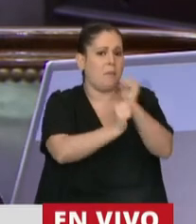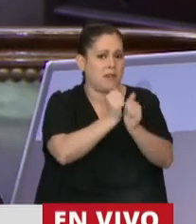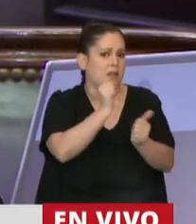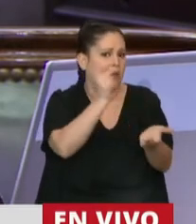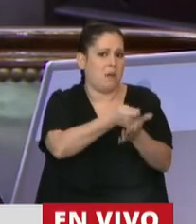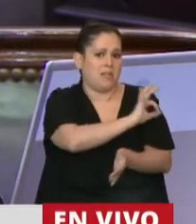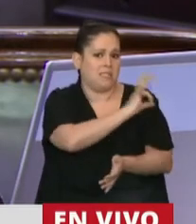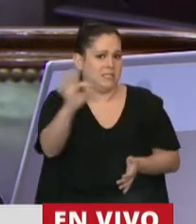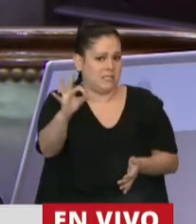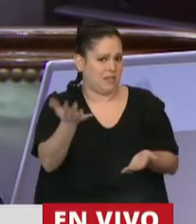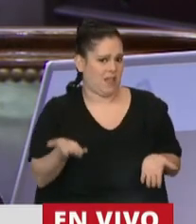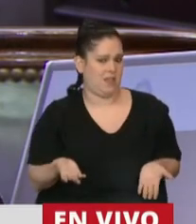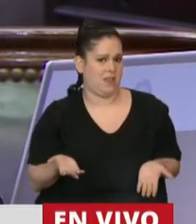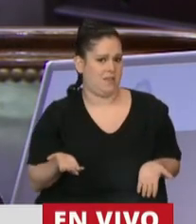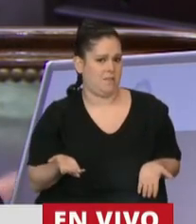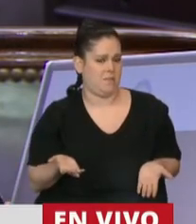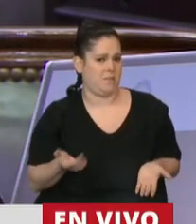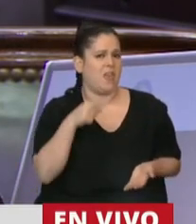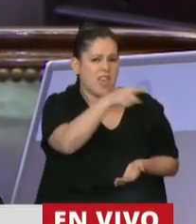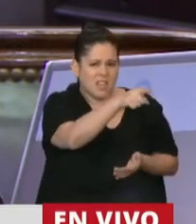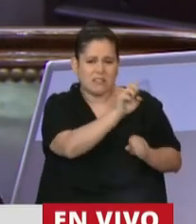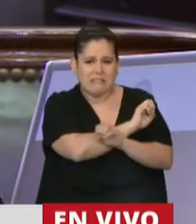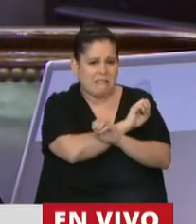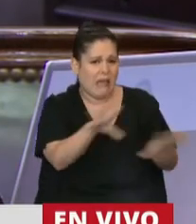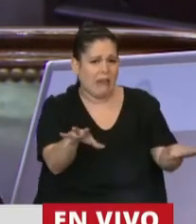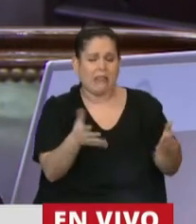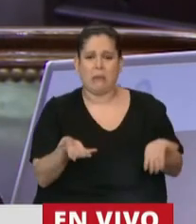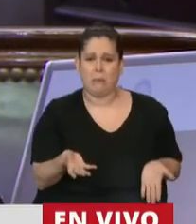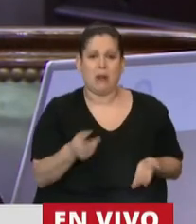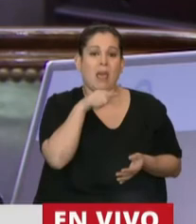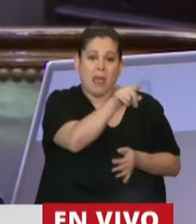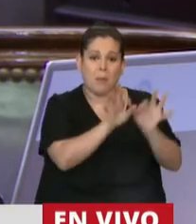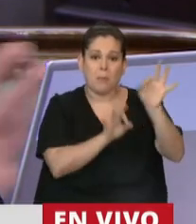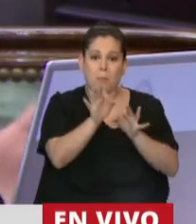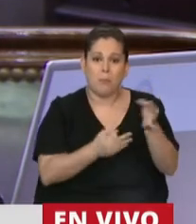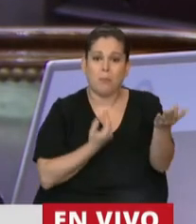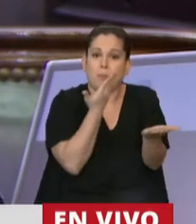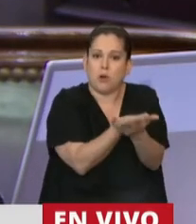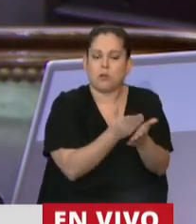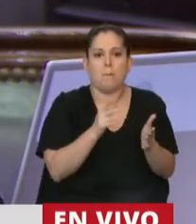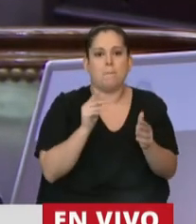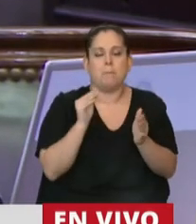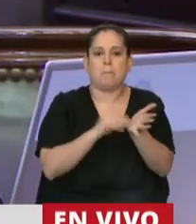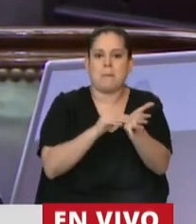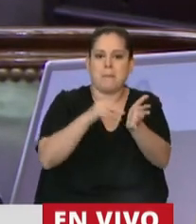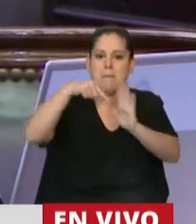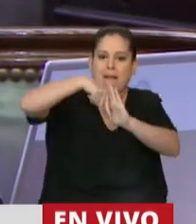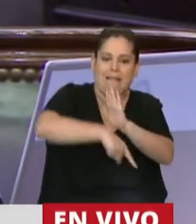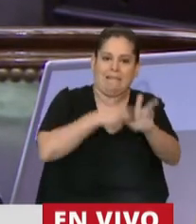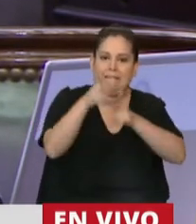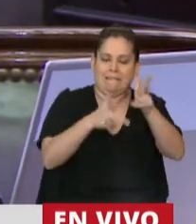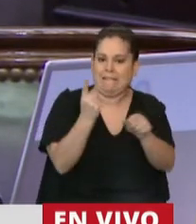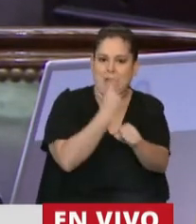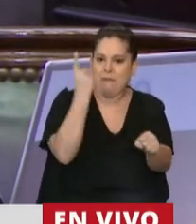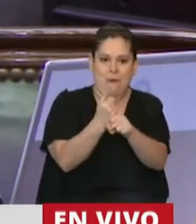de Vicentín. Es un escándalo. Una de las cosas que plantea ese proyecto, no me puedo esplayar porque no tenemos suficiente tiempo